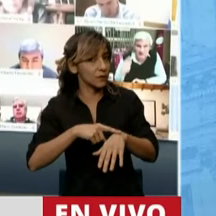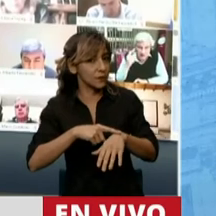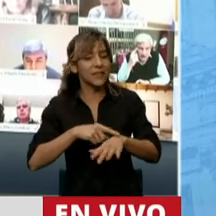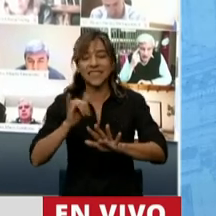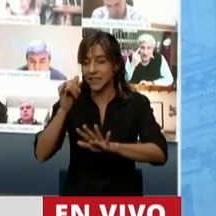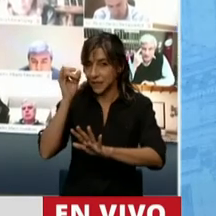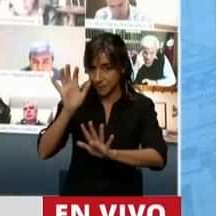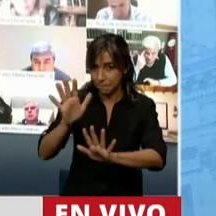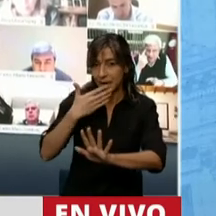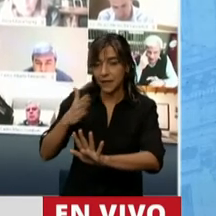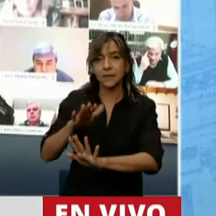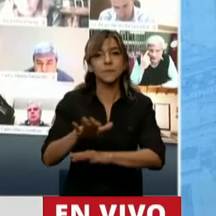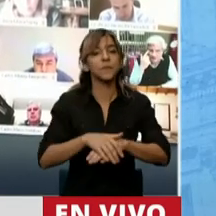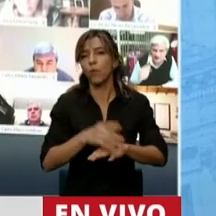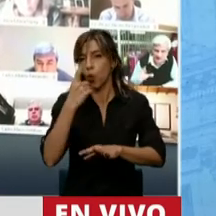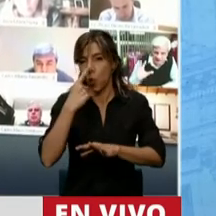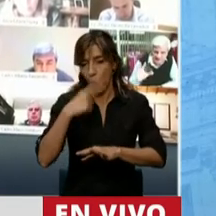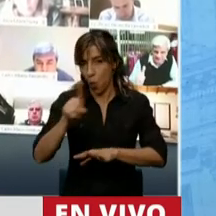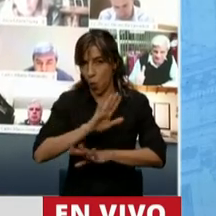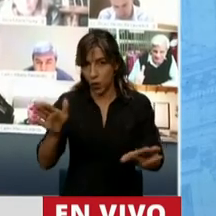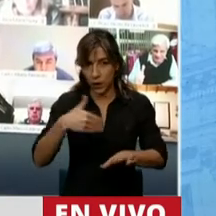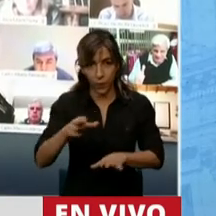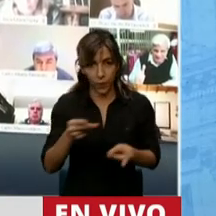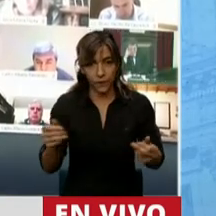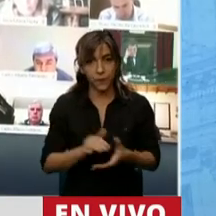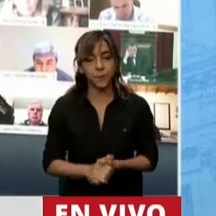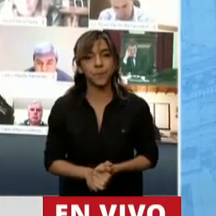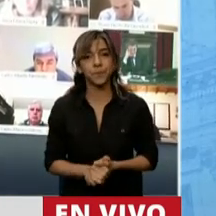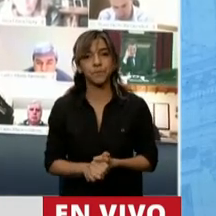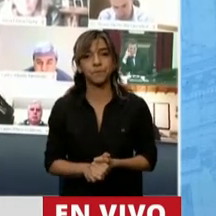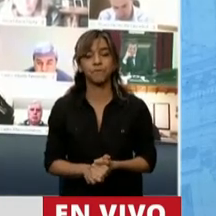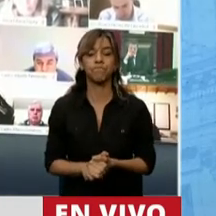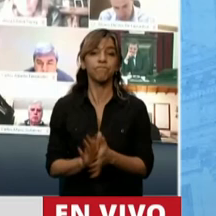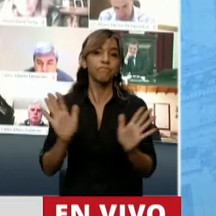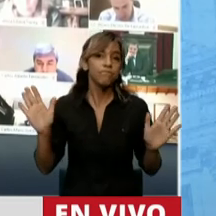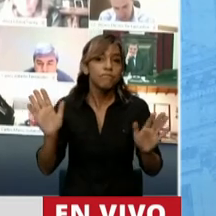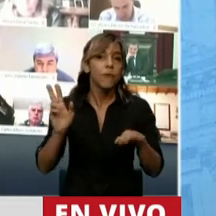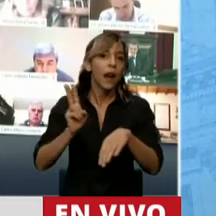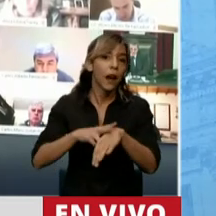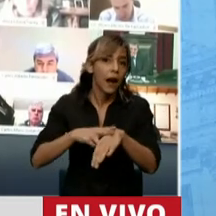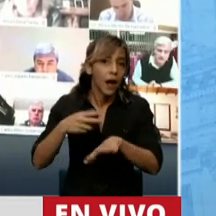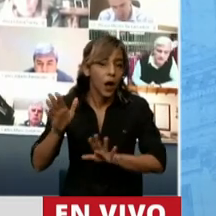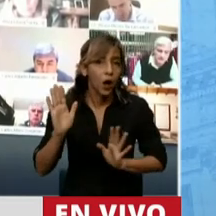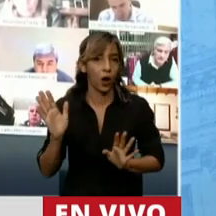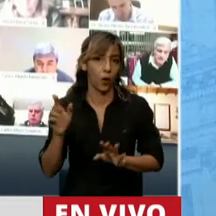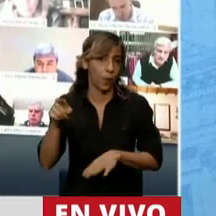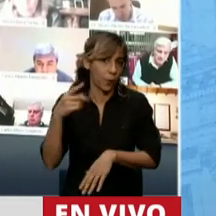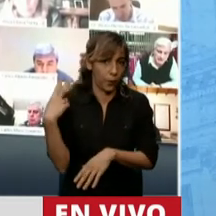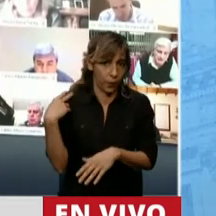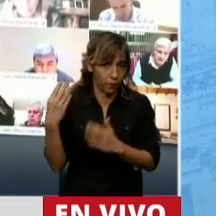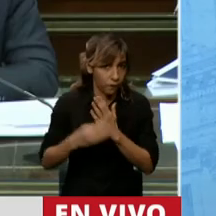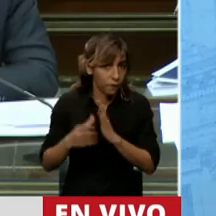sé, presidente, gracias. Para finalizar, le sugiero, señor ministro, jefe de Gabinete, en la